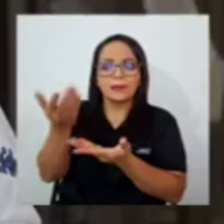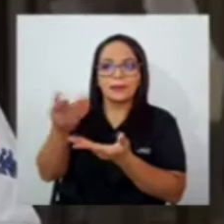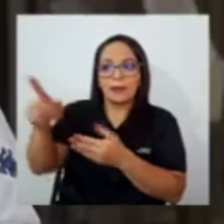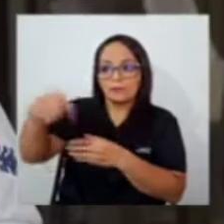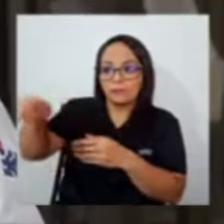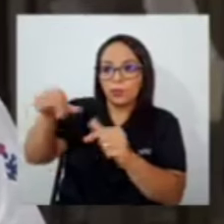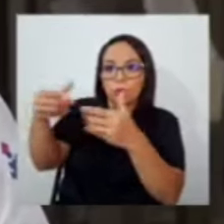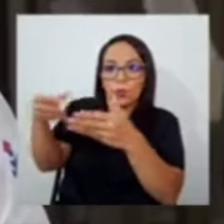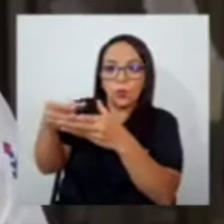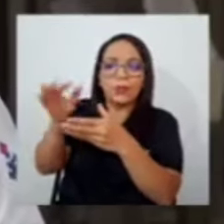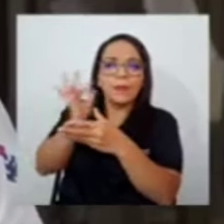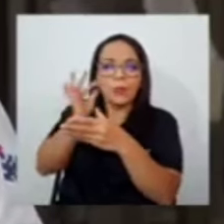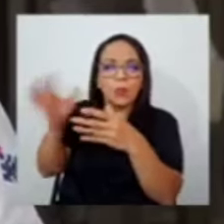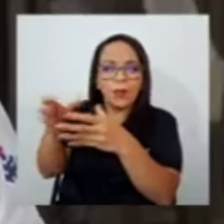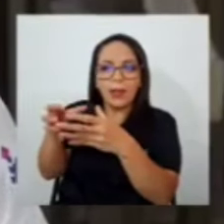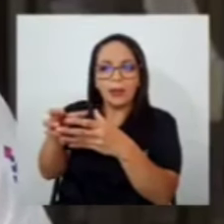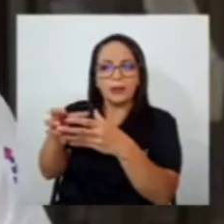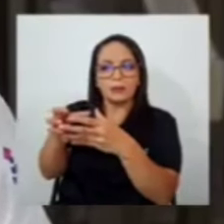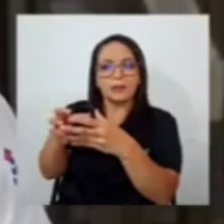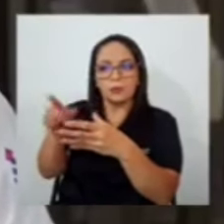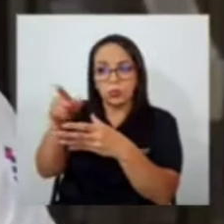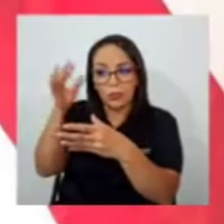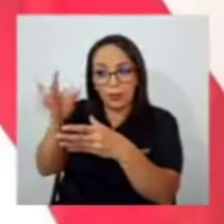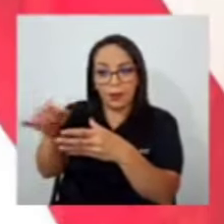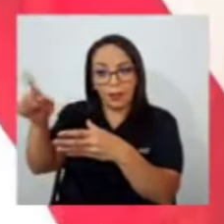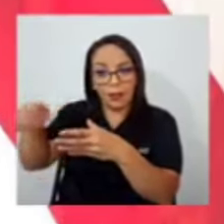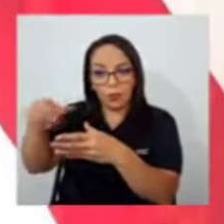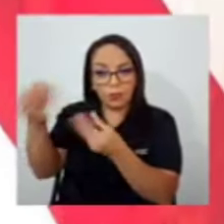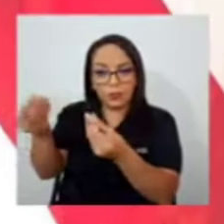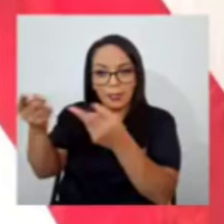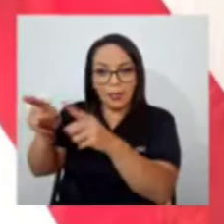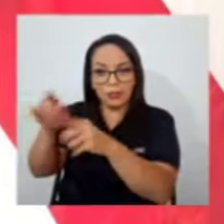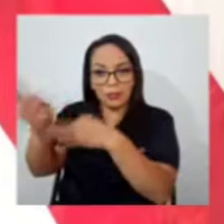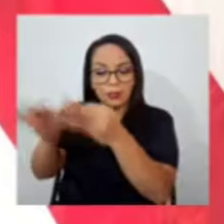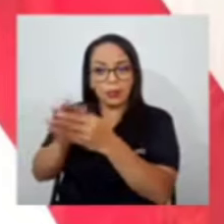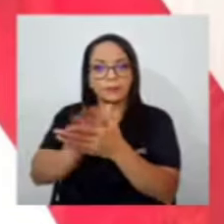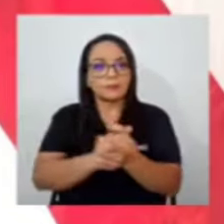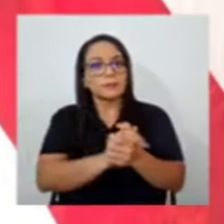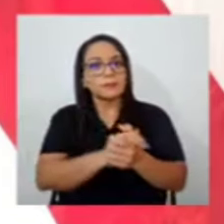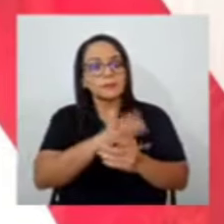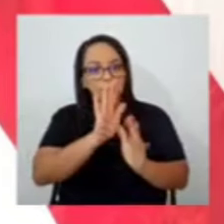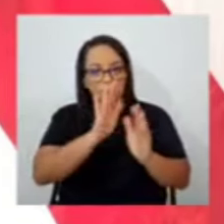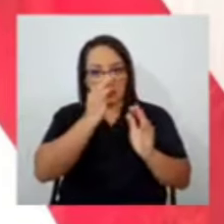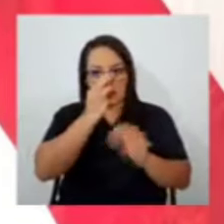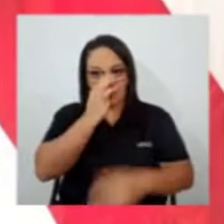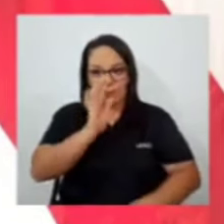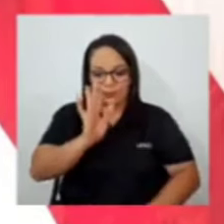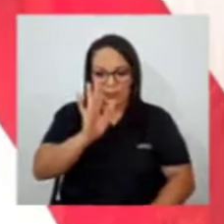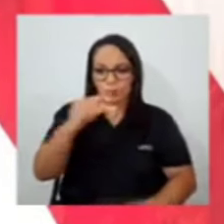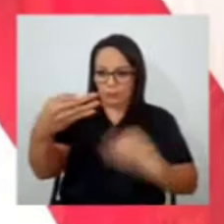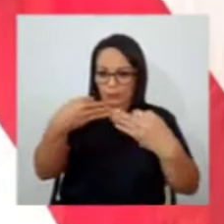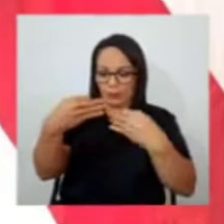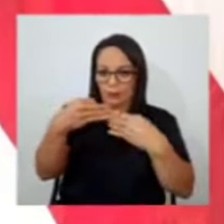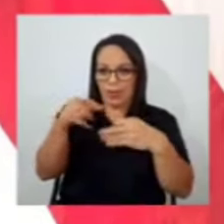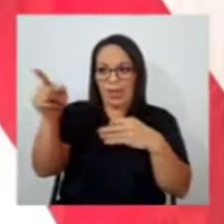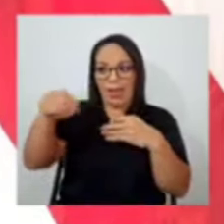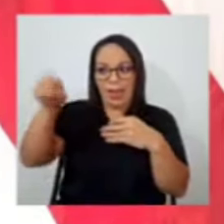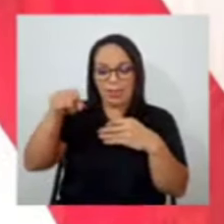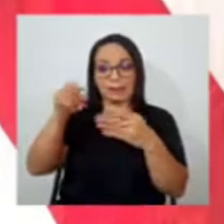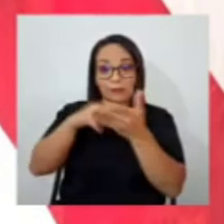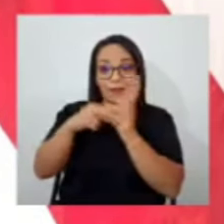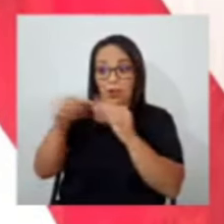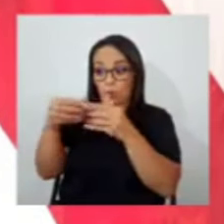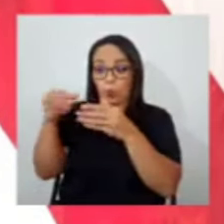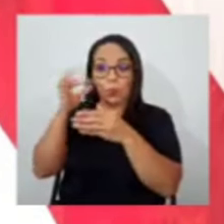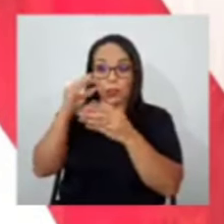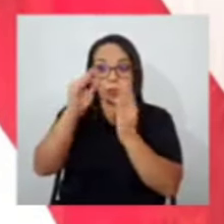con casos de este tipo? Dígame una cosa, defender, usted dijo, se enlistaron a defender a la